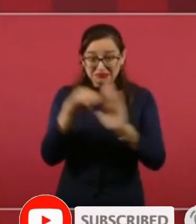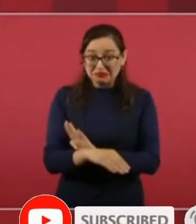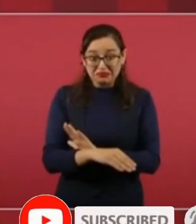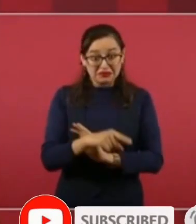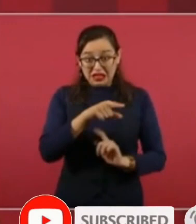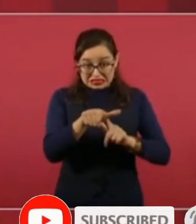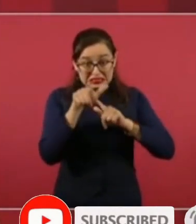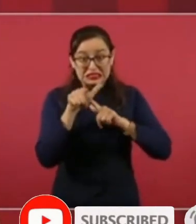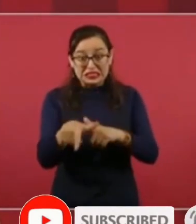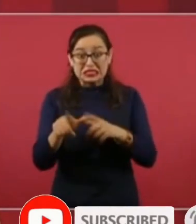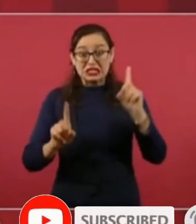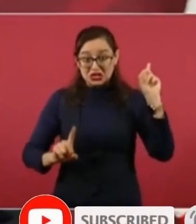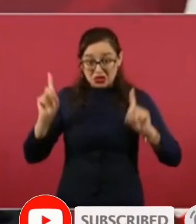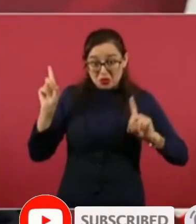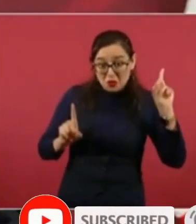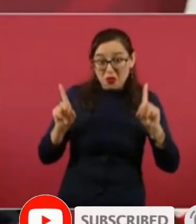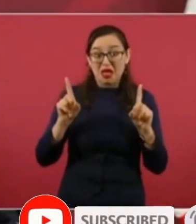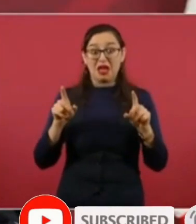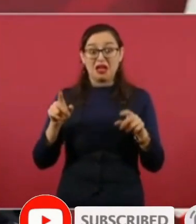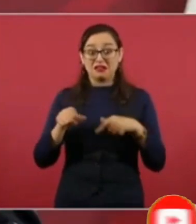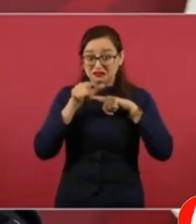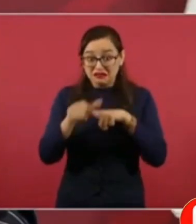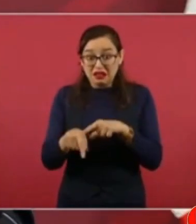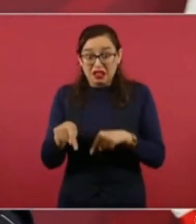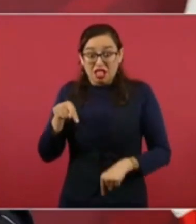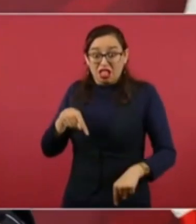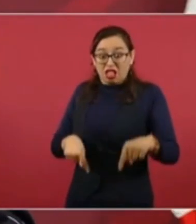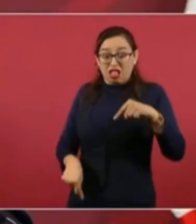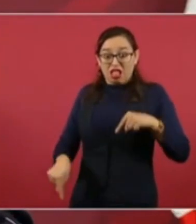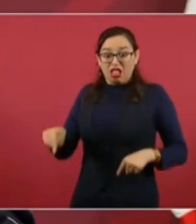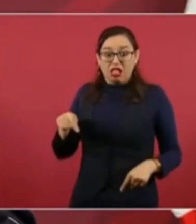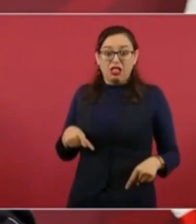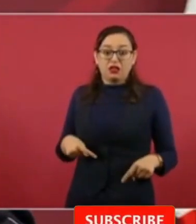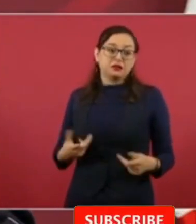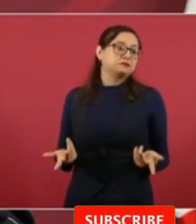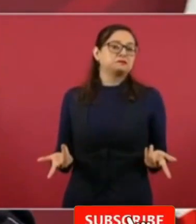si no hay arrojo no hay por venir imagínense que aquí